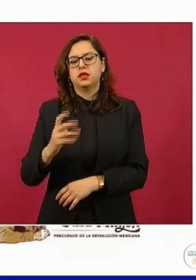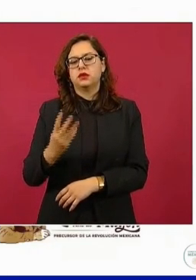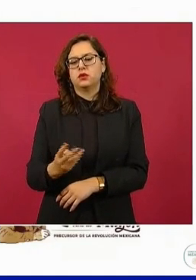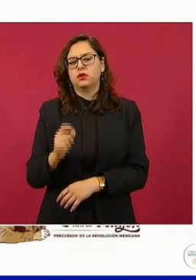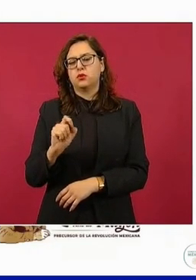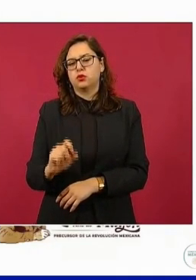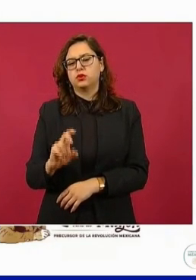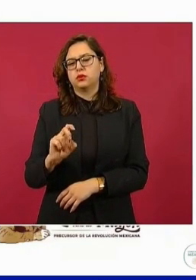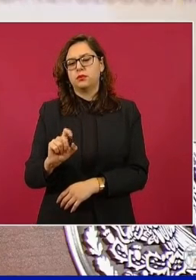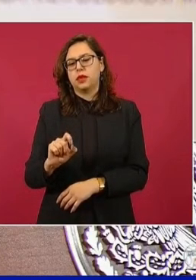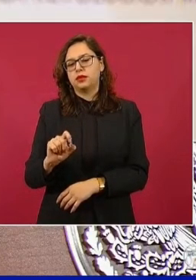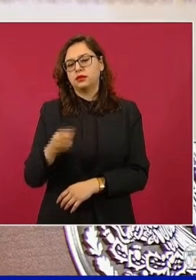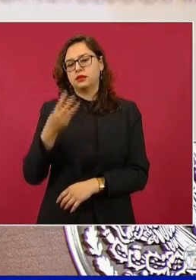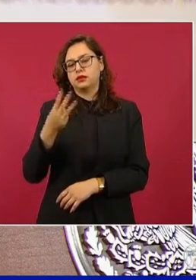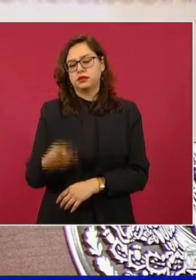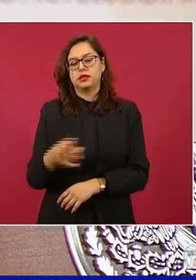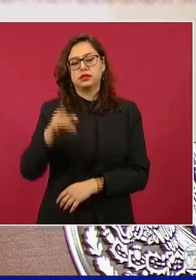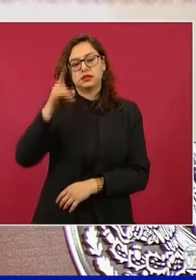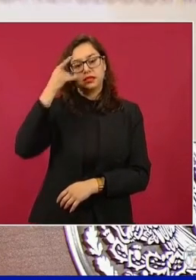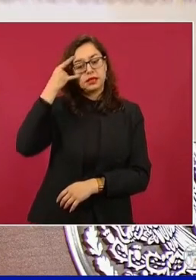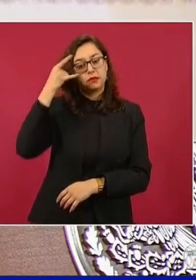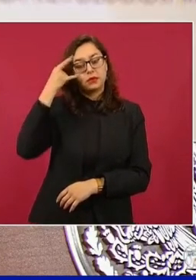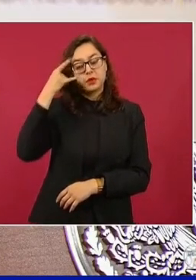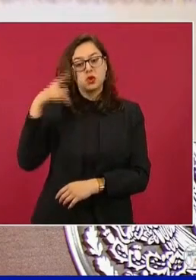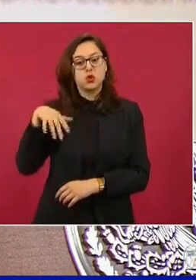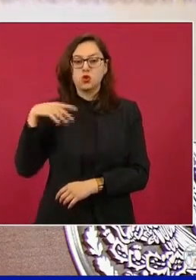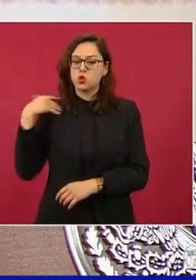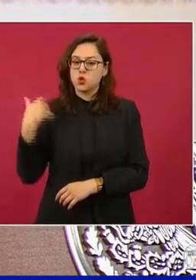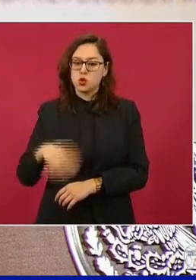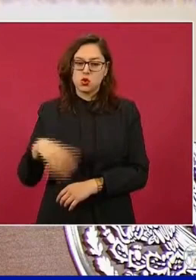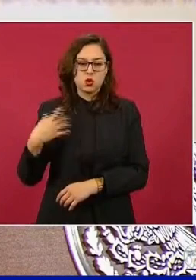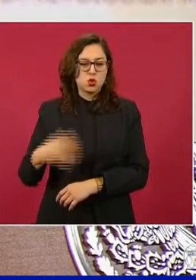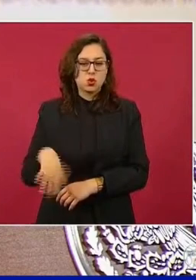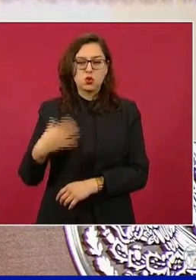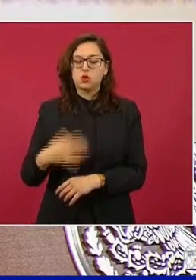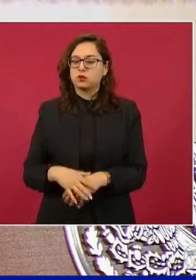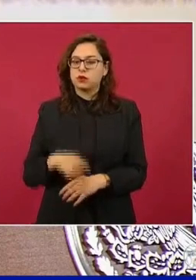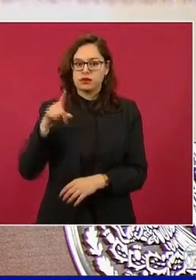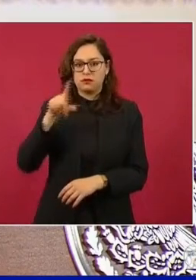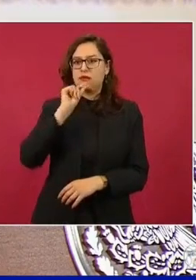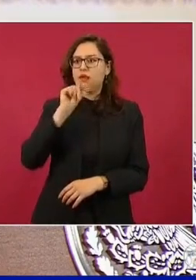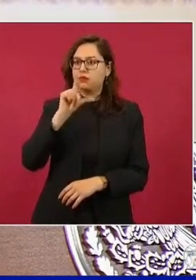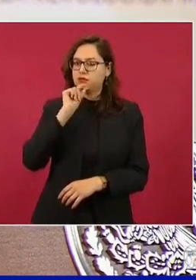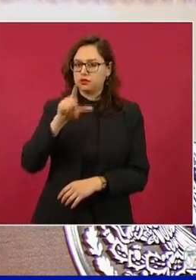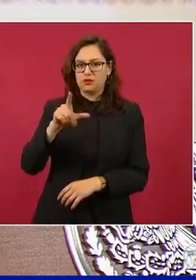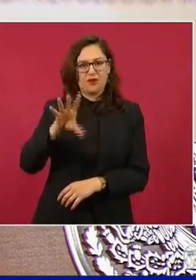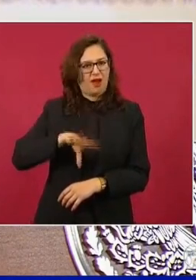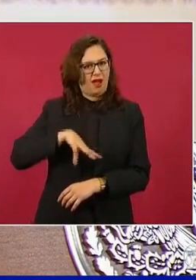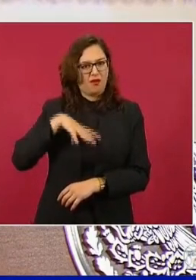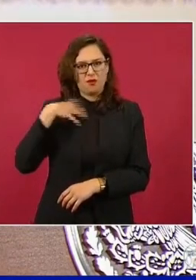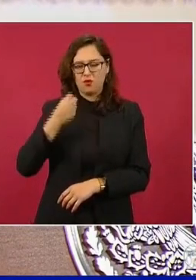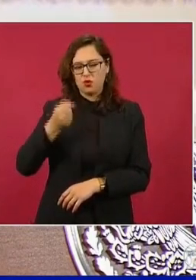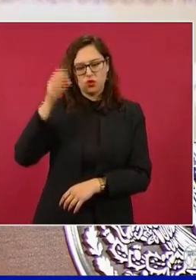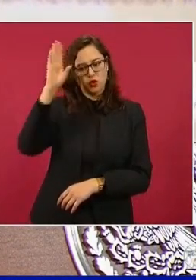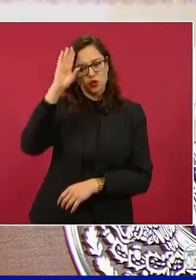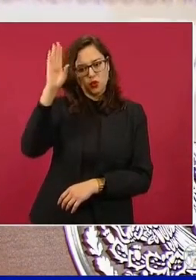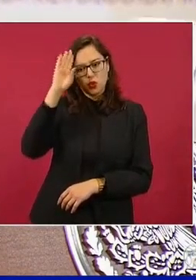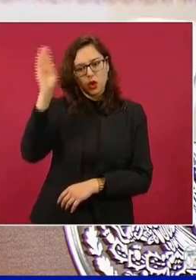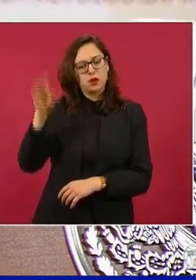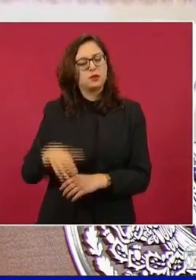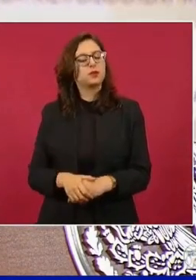centavos de BP en el Carmen Campeche. Estos de Mascota, Jalisco, les gusta pasarse de rosca. Y también